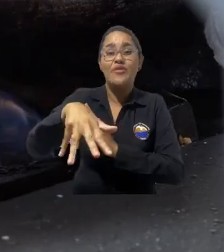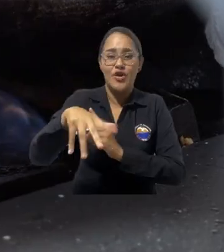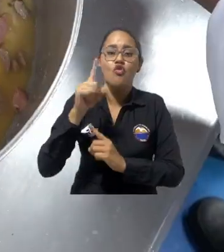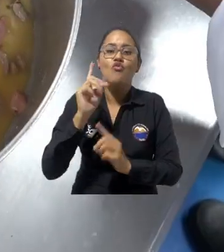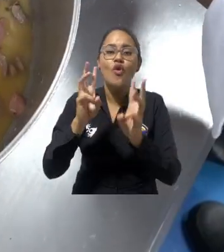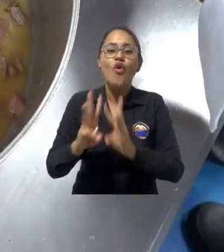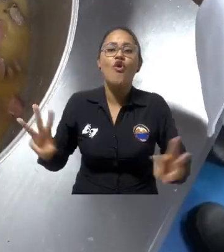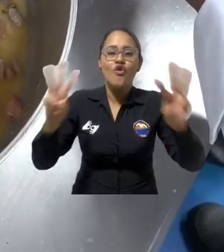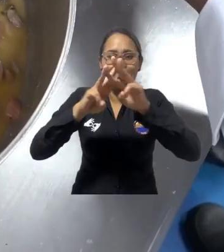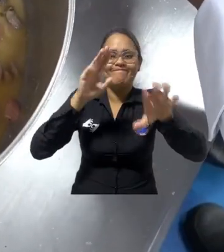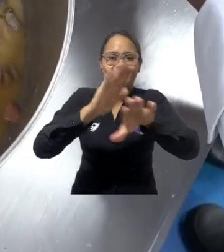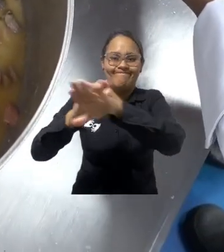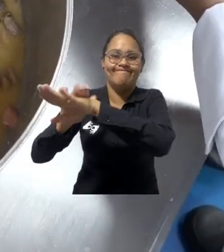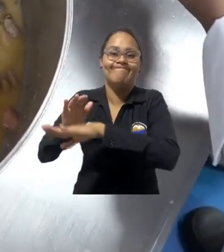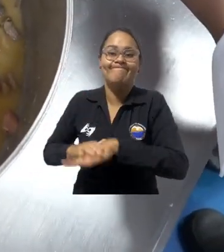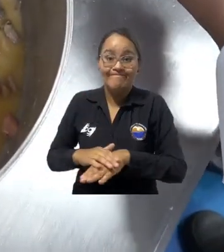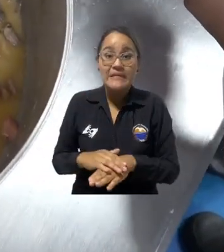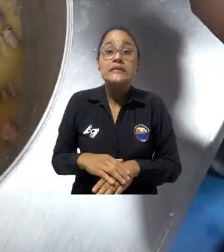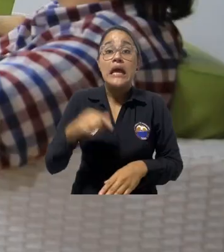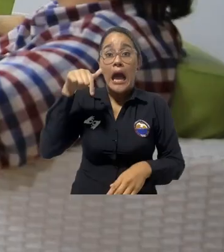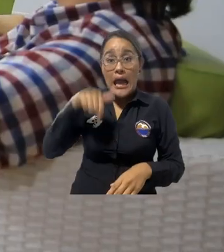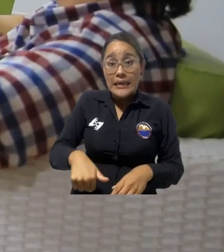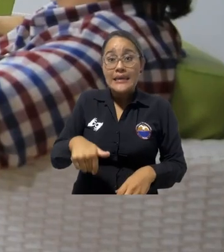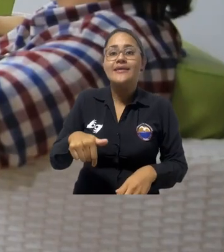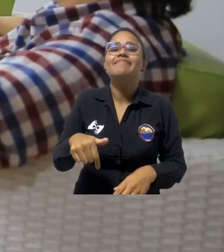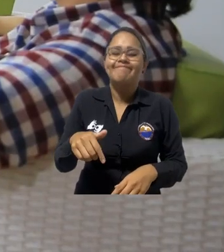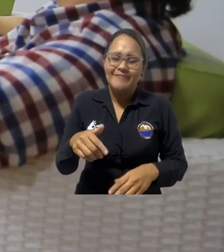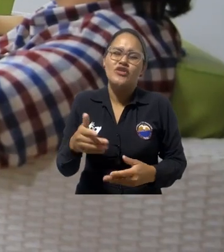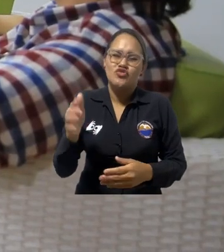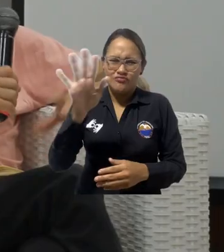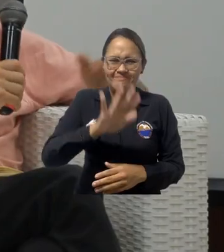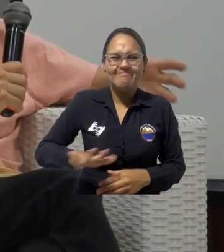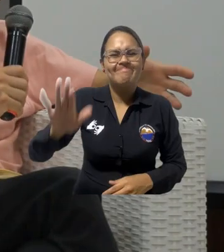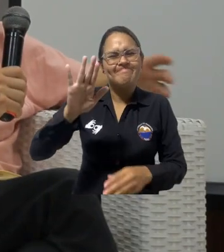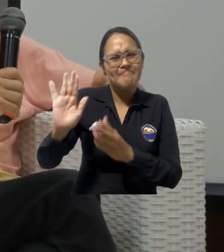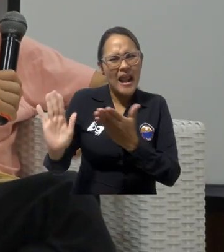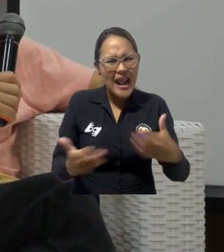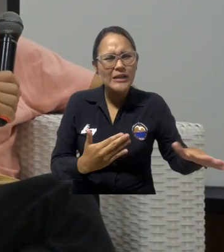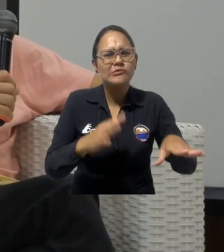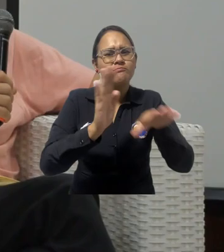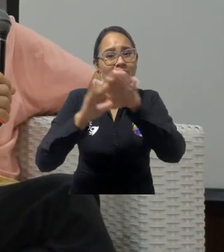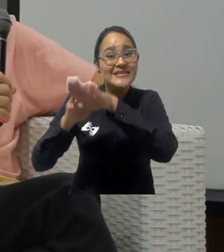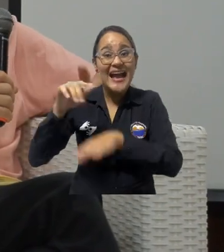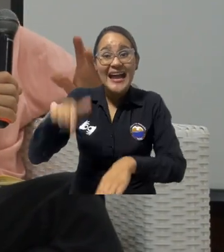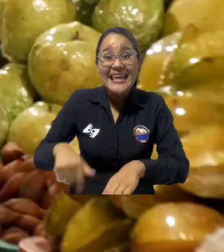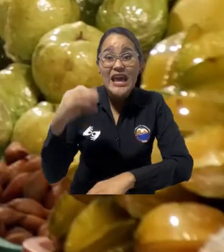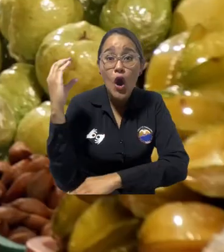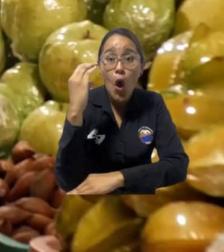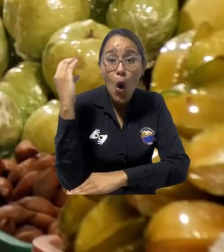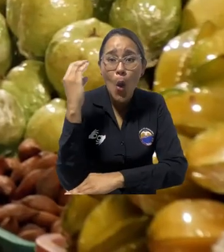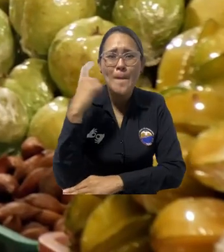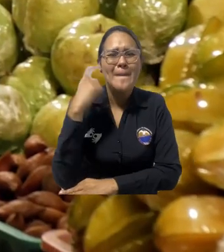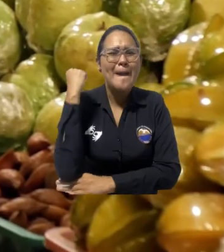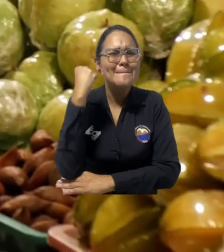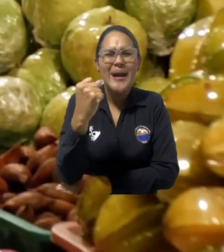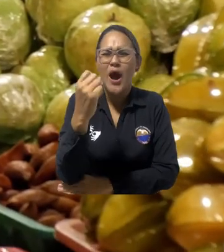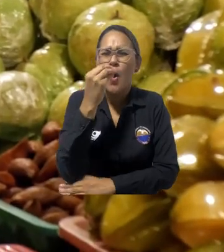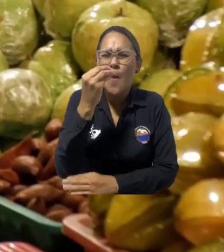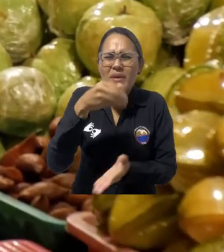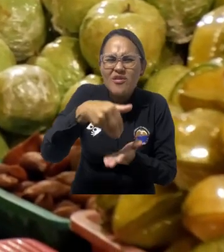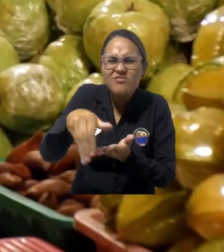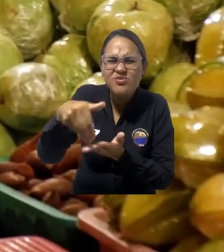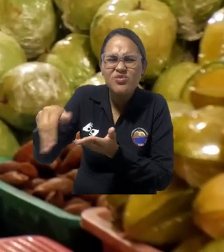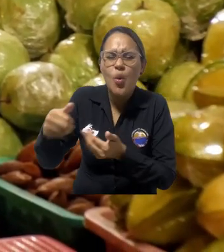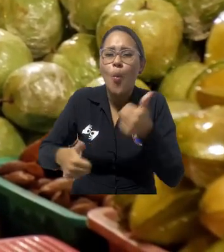invernadero, según la Organización de las Naciones Unidas. En el plano local, el Departamento Nacional de Planeación asegura que en Colombia los